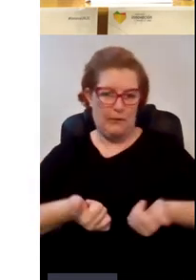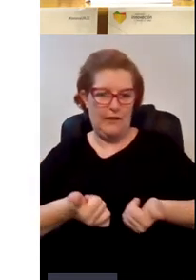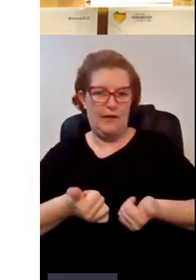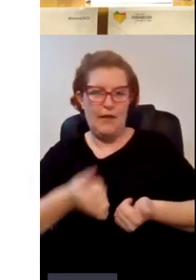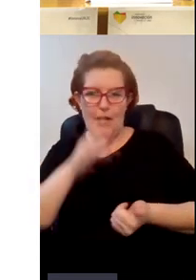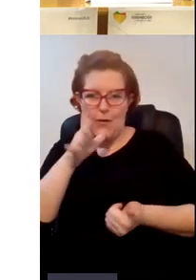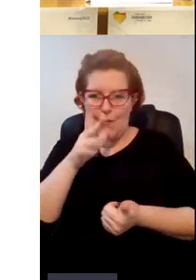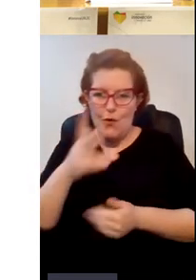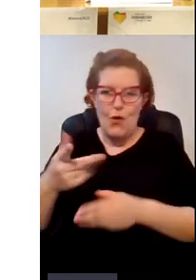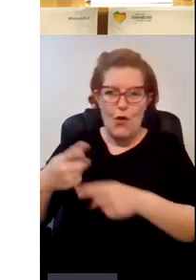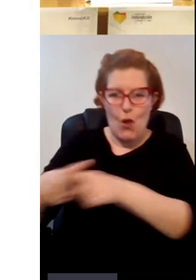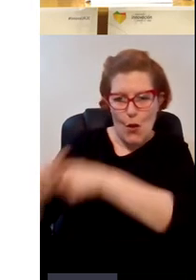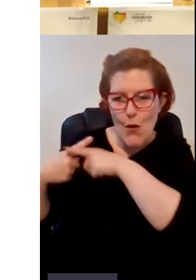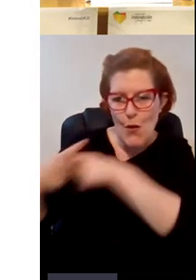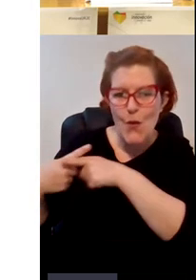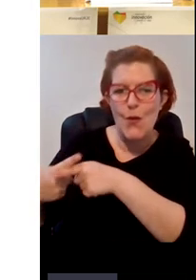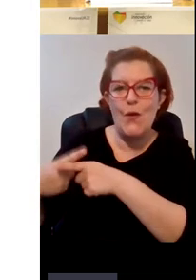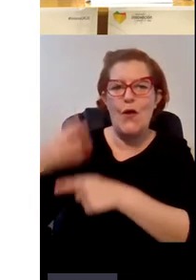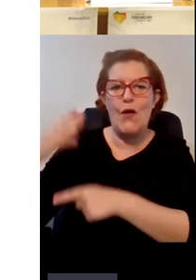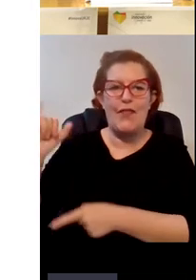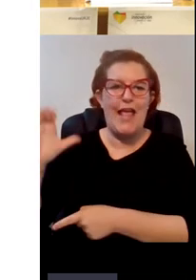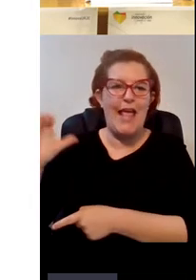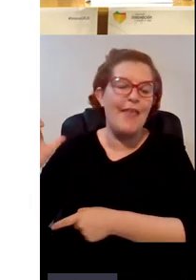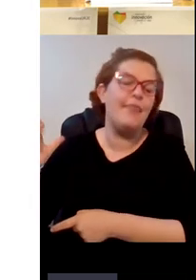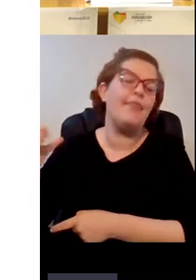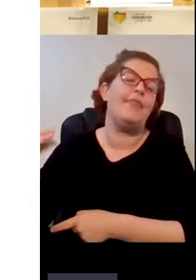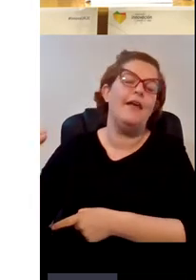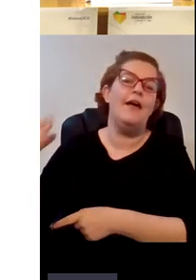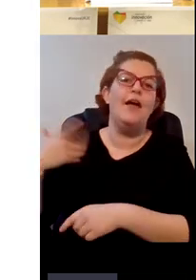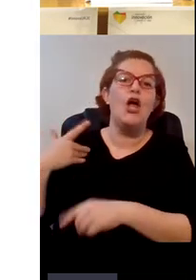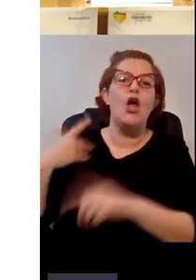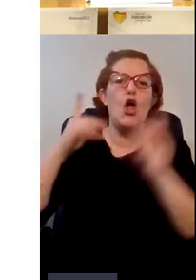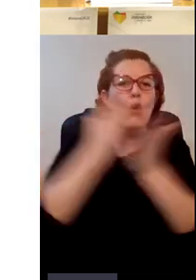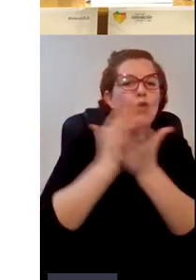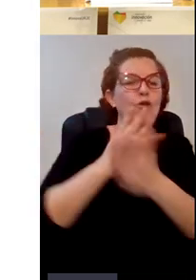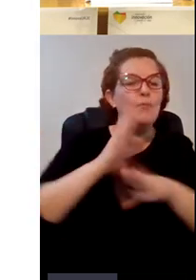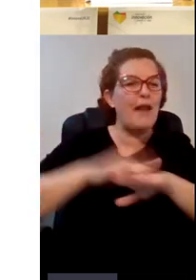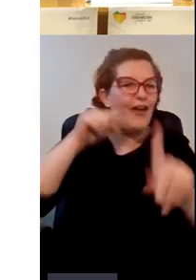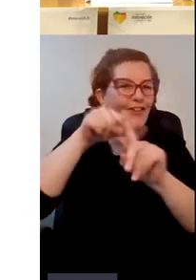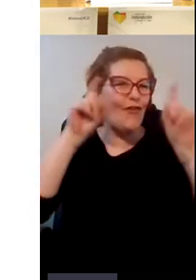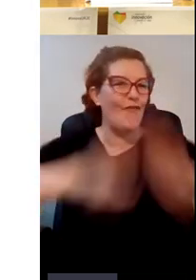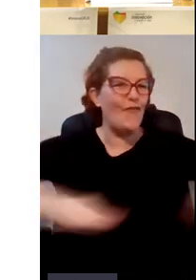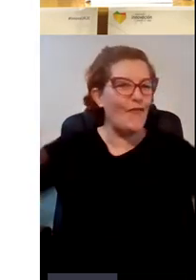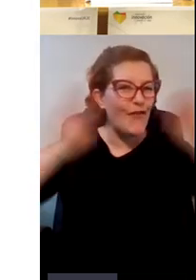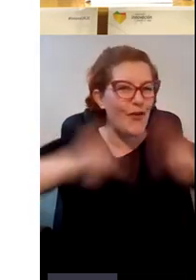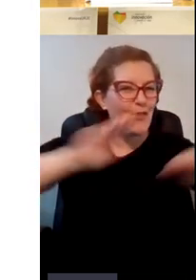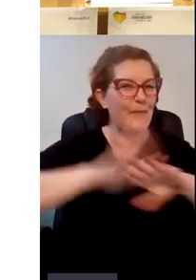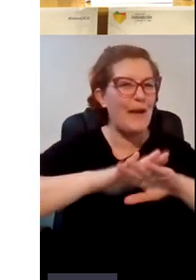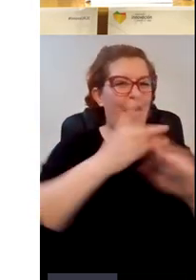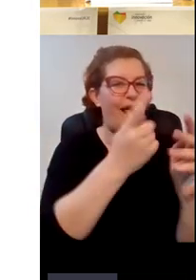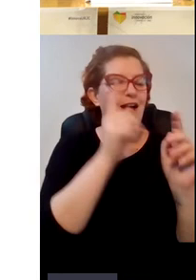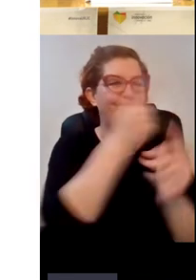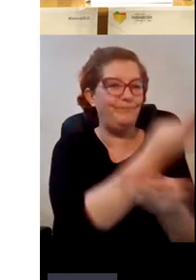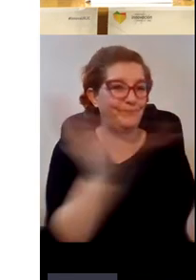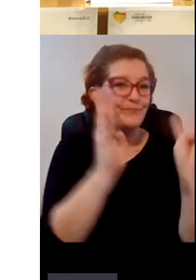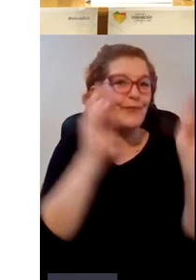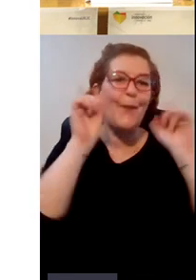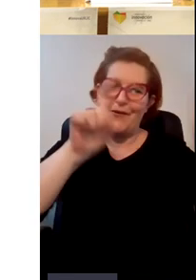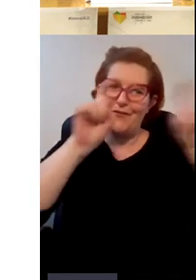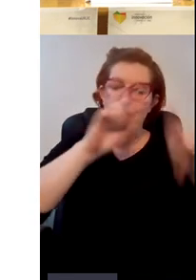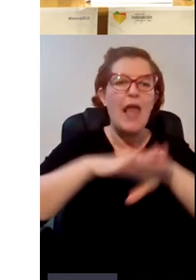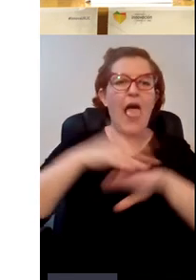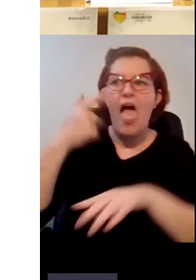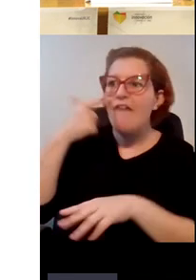unos cursos de formación para los profesores para que sepan cómo pueden abordar estas